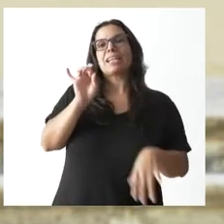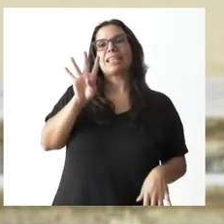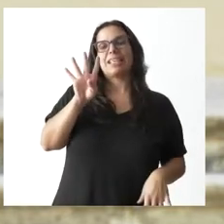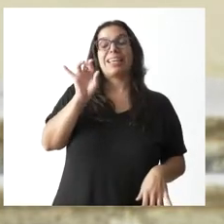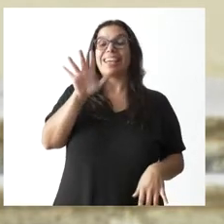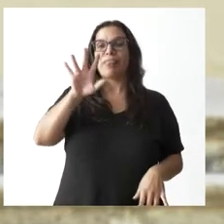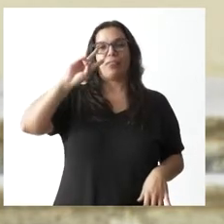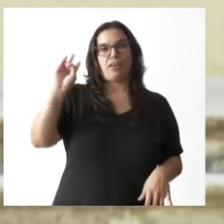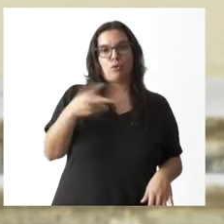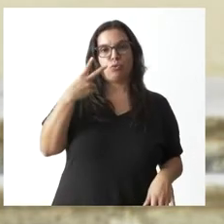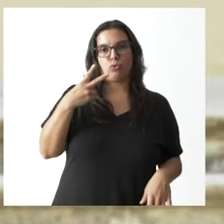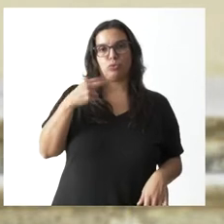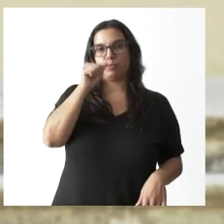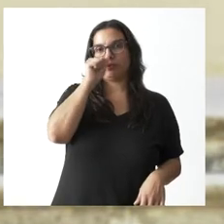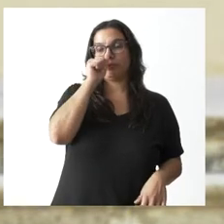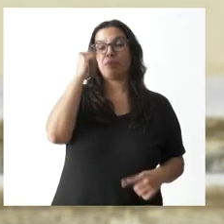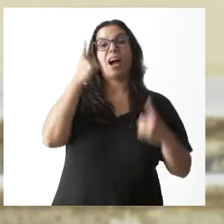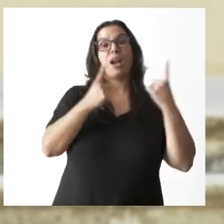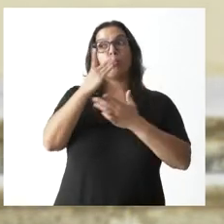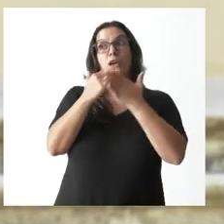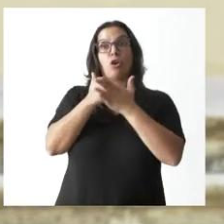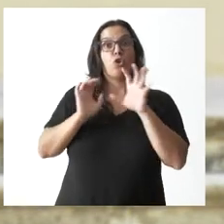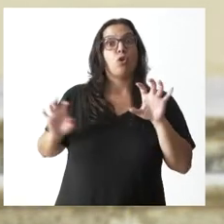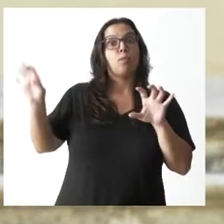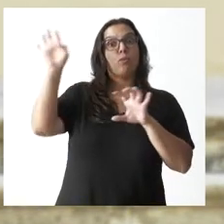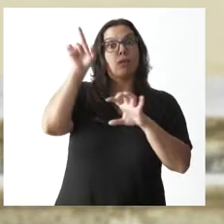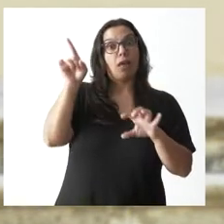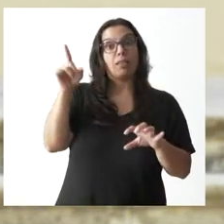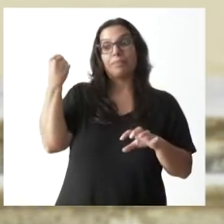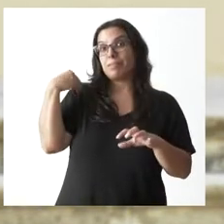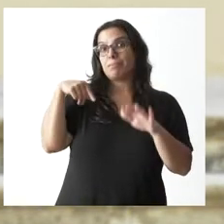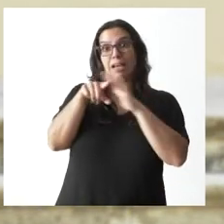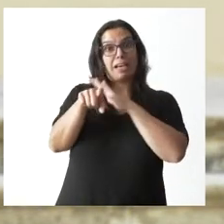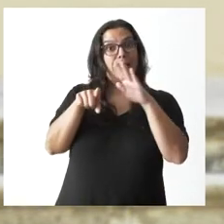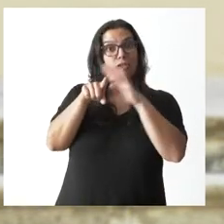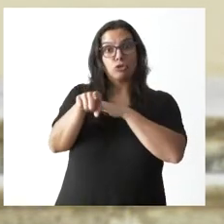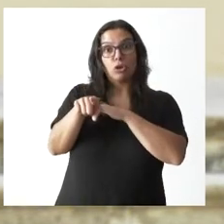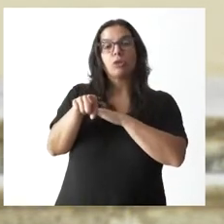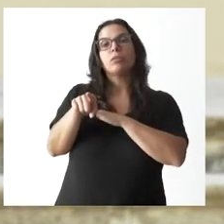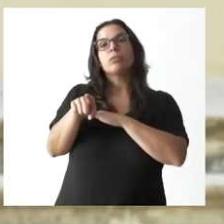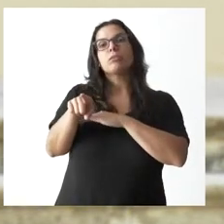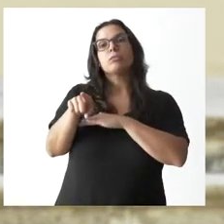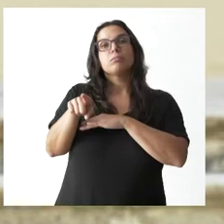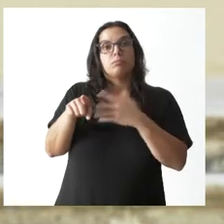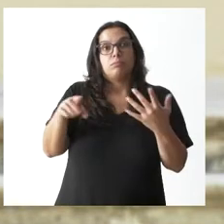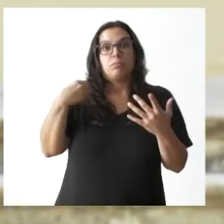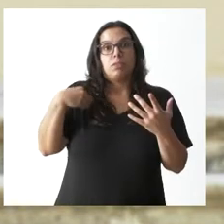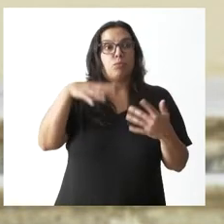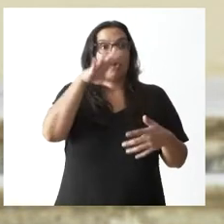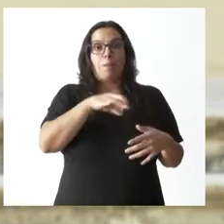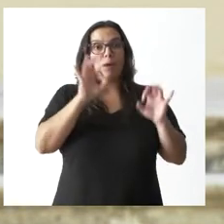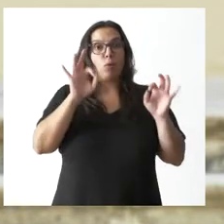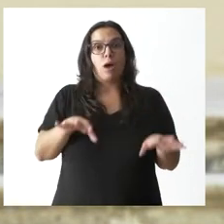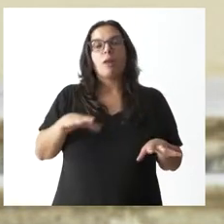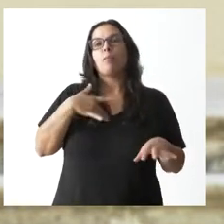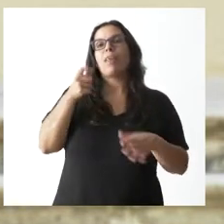Hay comunidades autónomas que, por esta misma actividad, por esta misma adquisición, se